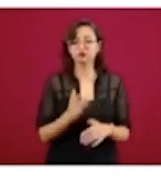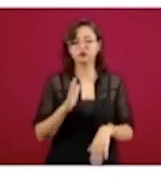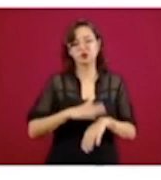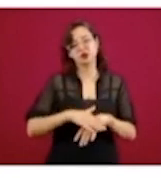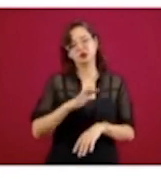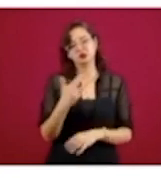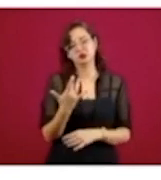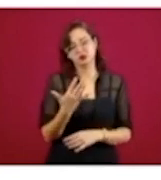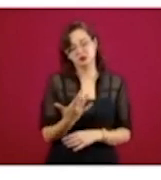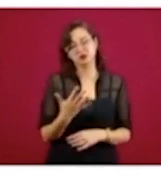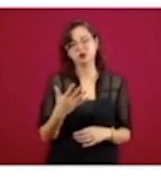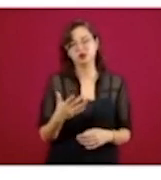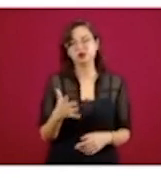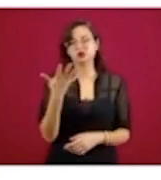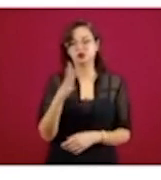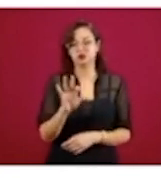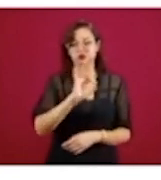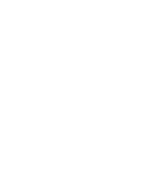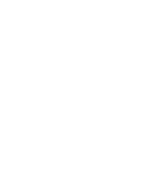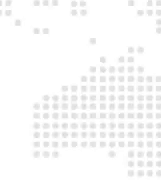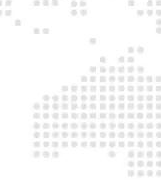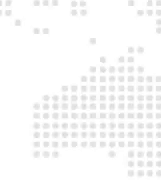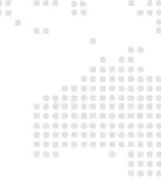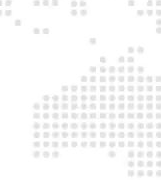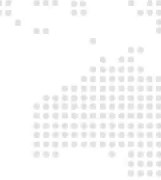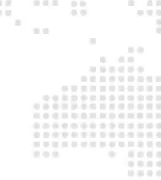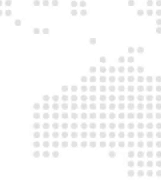ya más de 50 trabajadores una tasa del 10 por ciento.